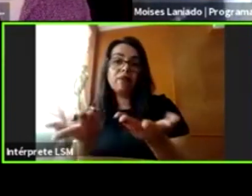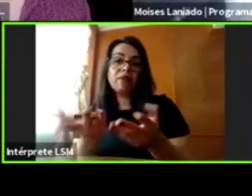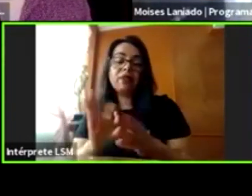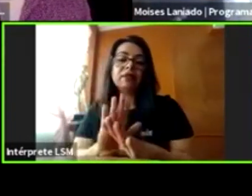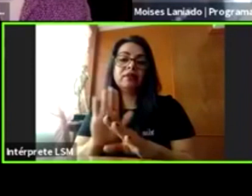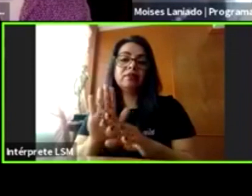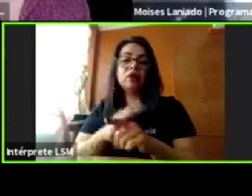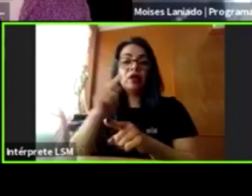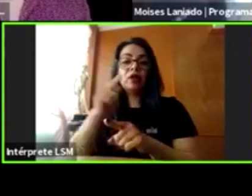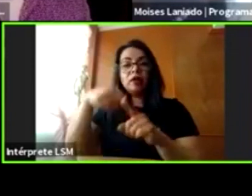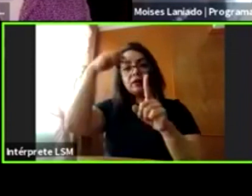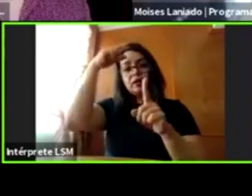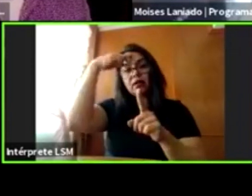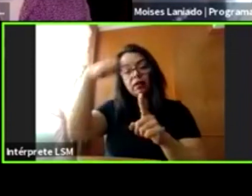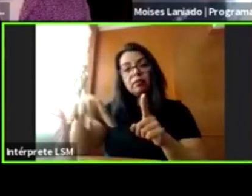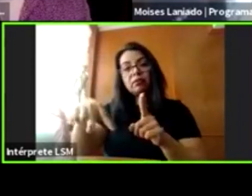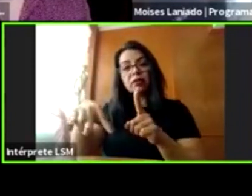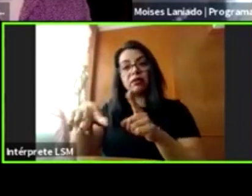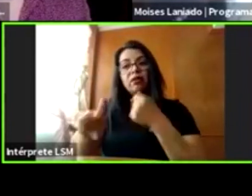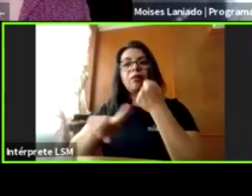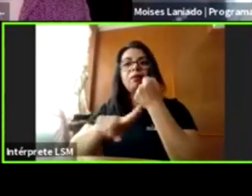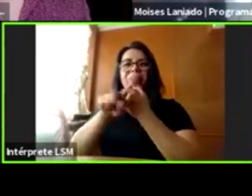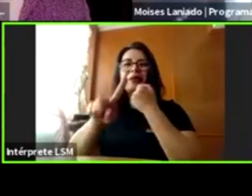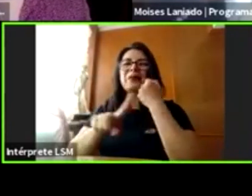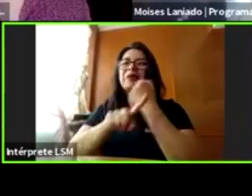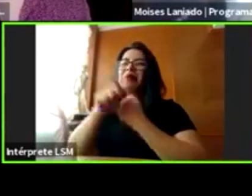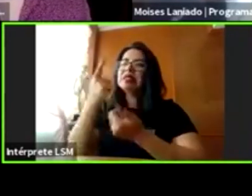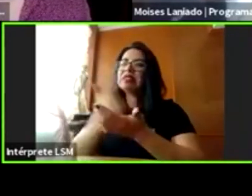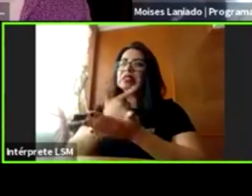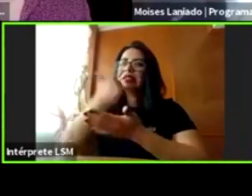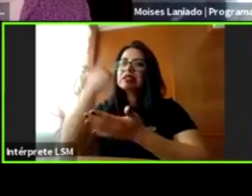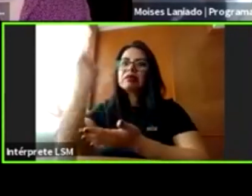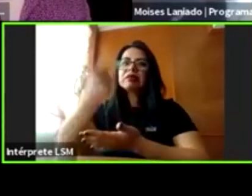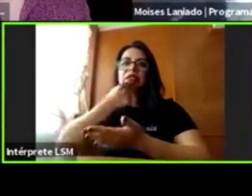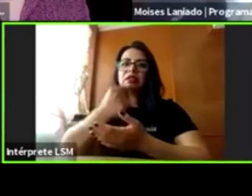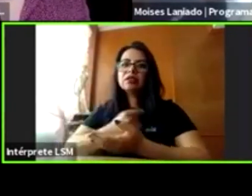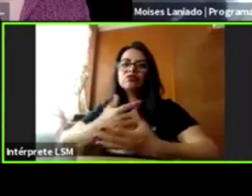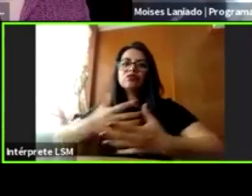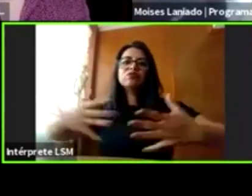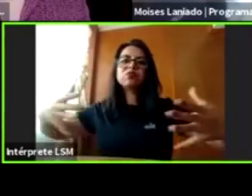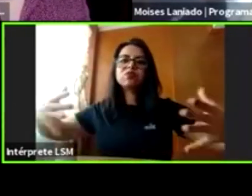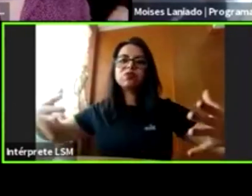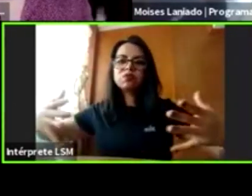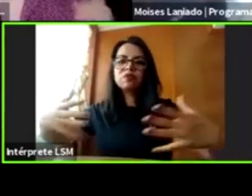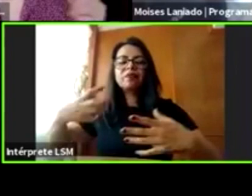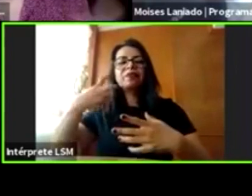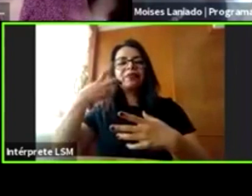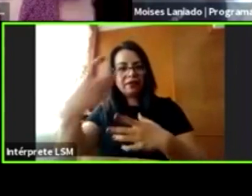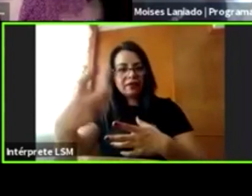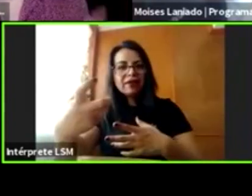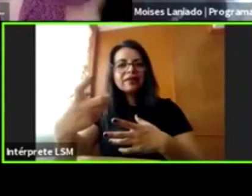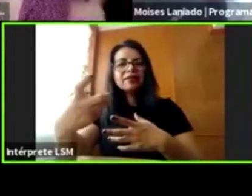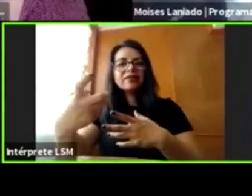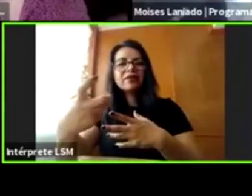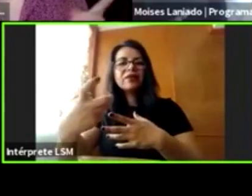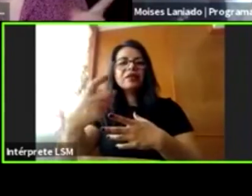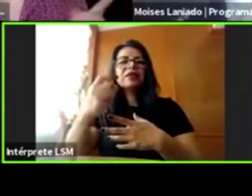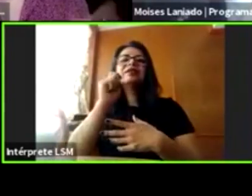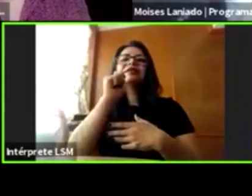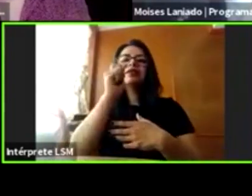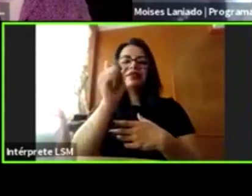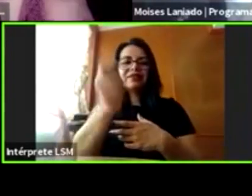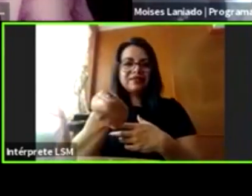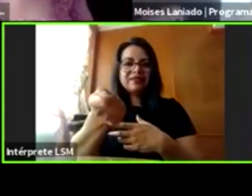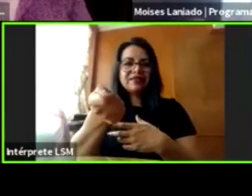México tenemos un problema muy grave de obesidad infantil y eso es una relación con que los niños están sufriendo maltrato,